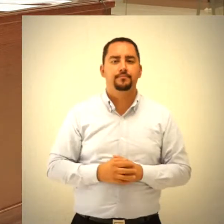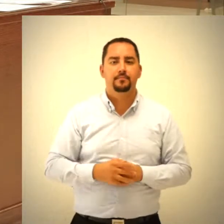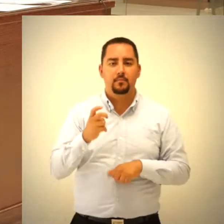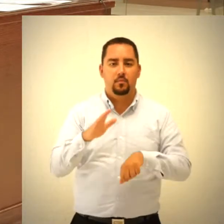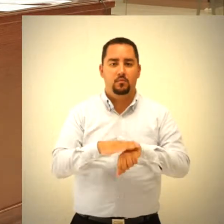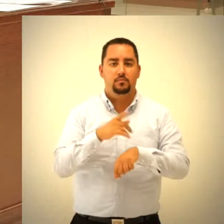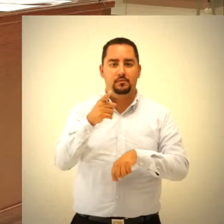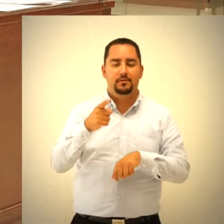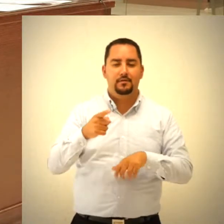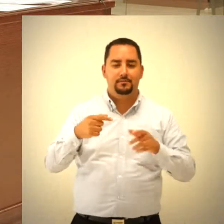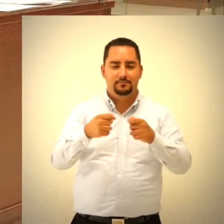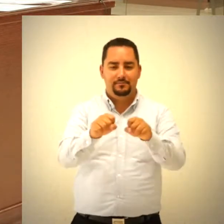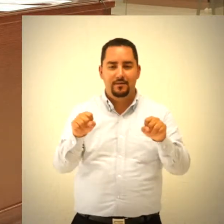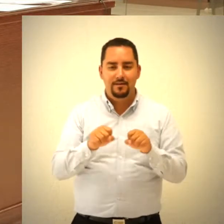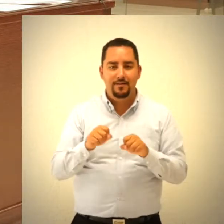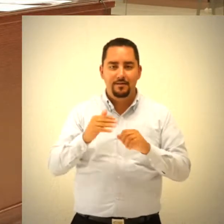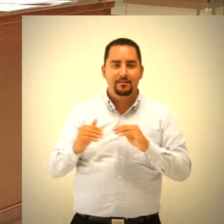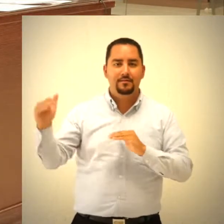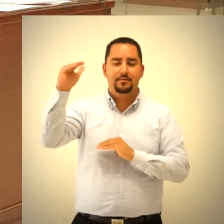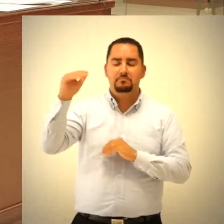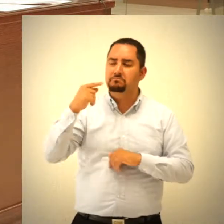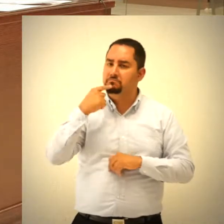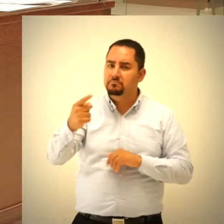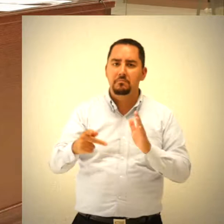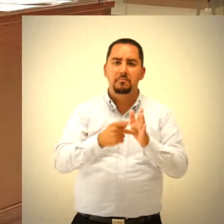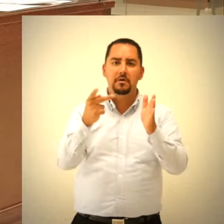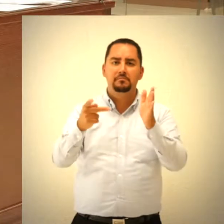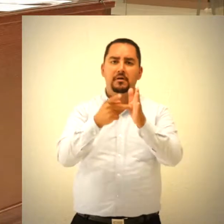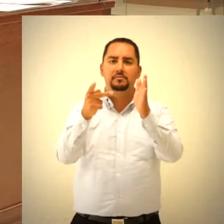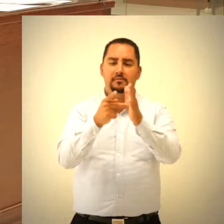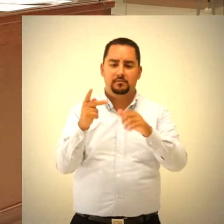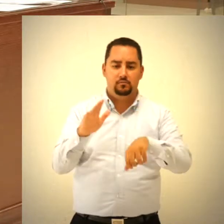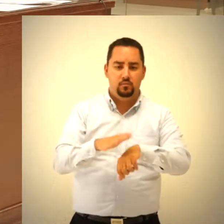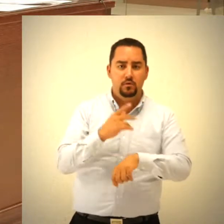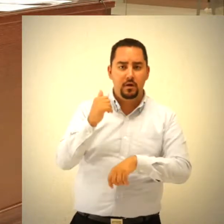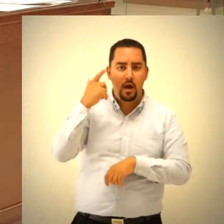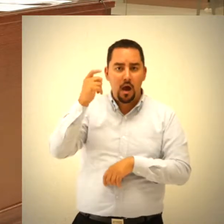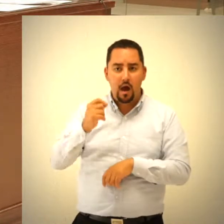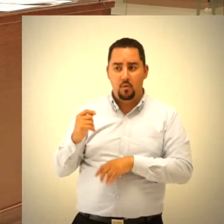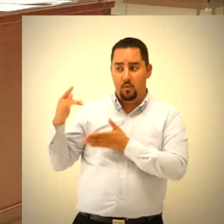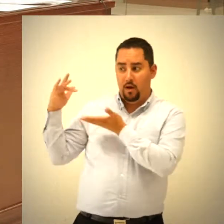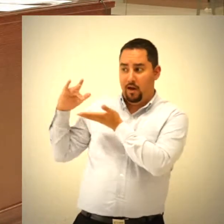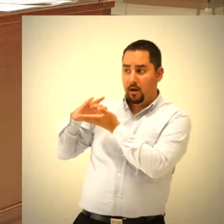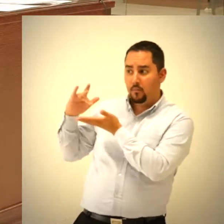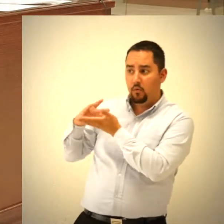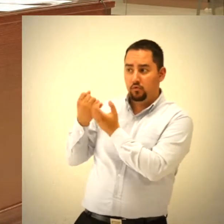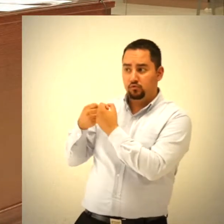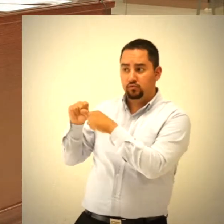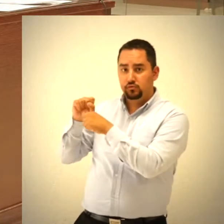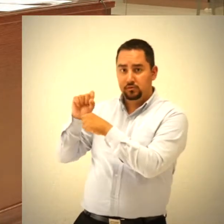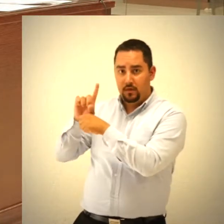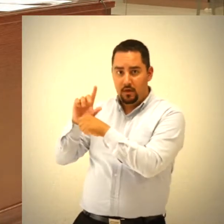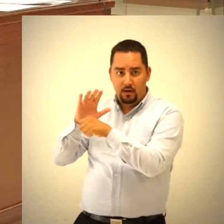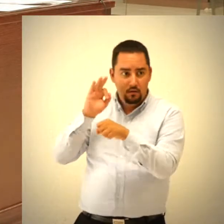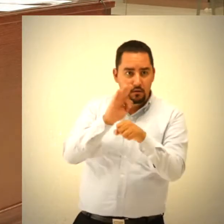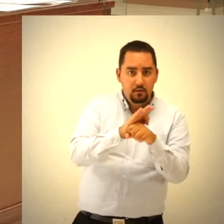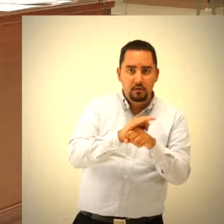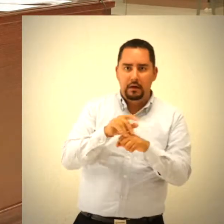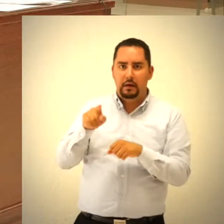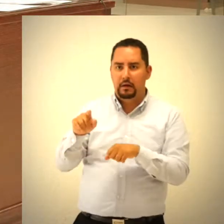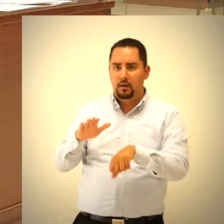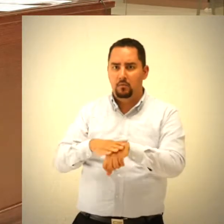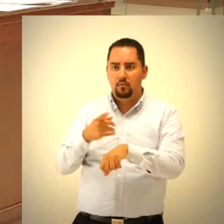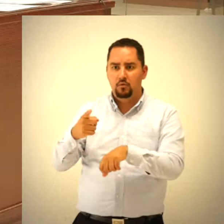Sala Superior, que ha sustentado reiteradamente que la implementación y ejecución de programas sociales no se suspenden con motivo del